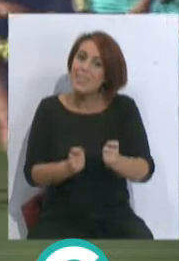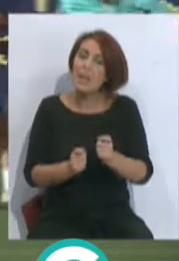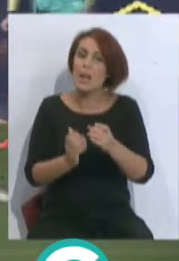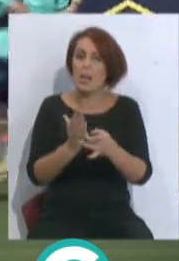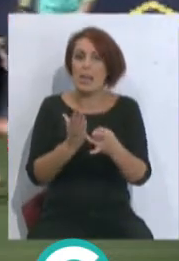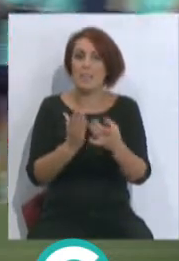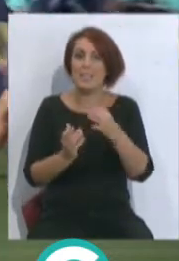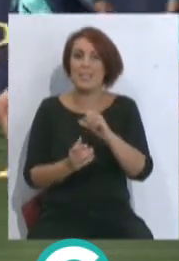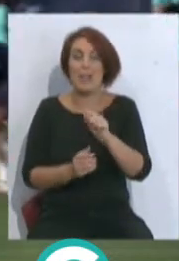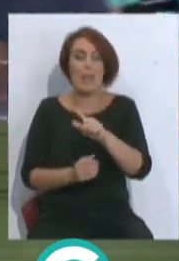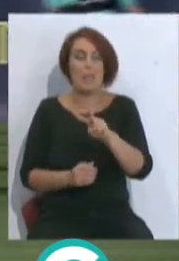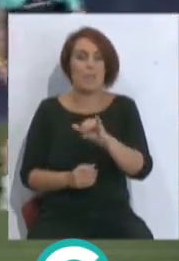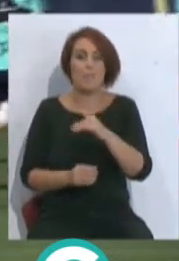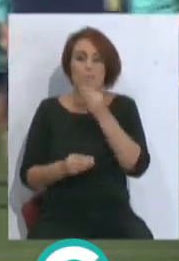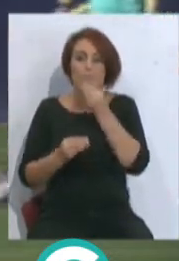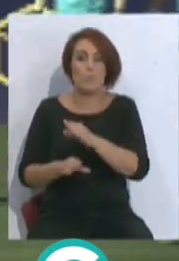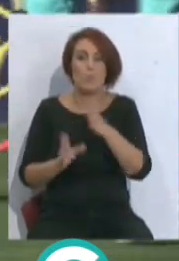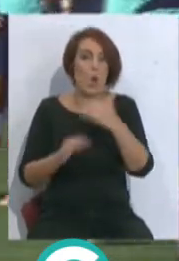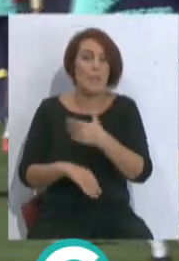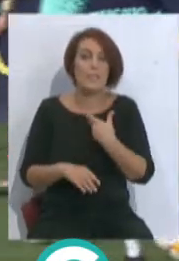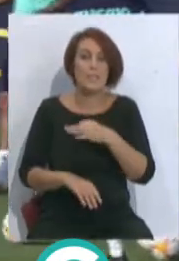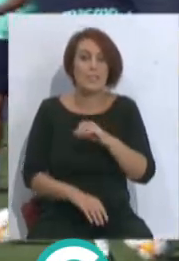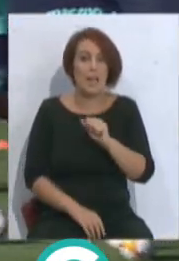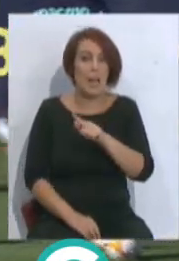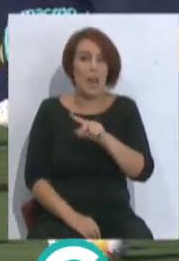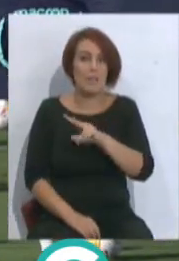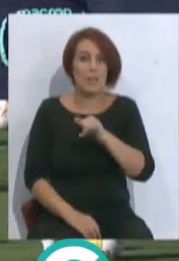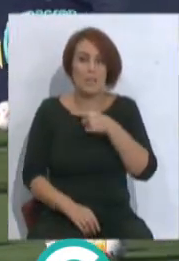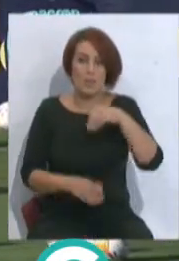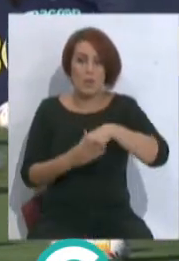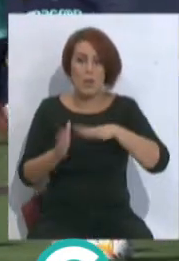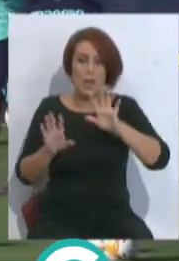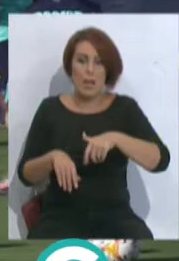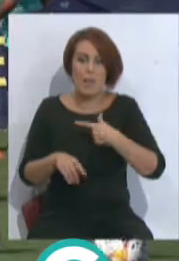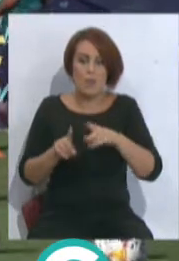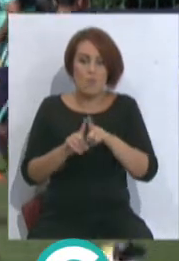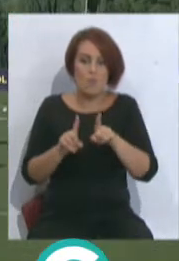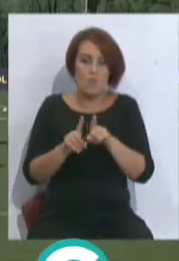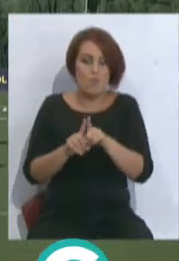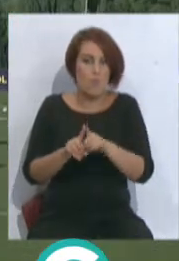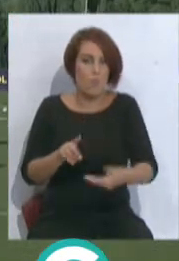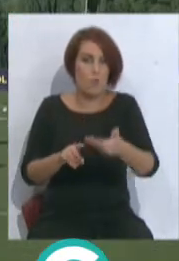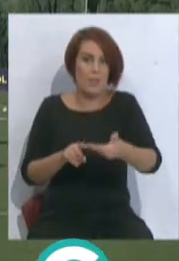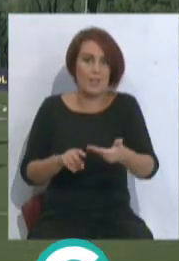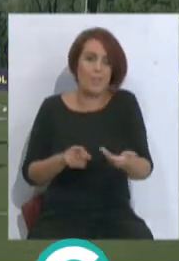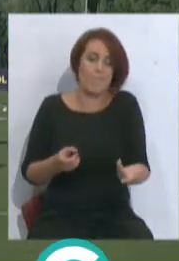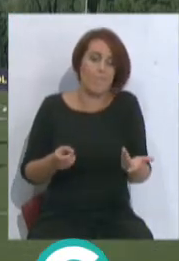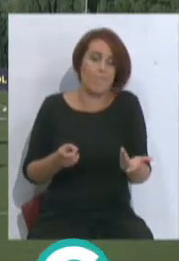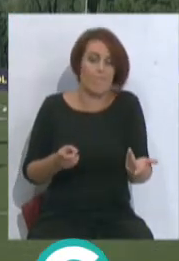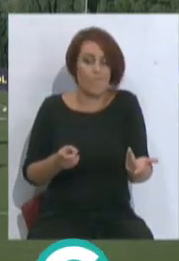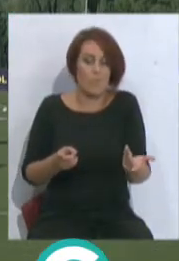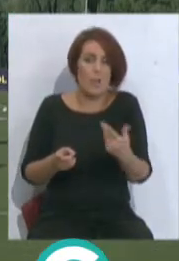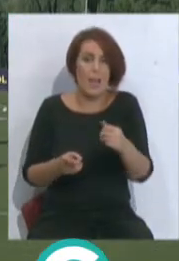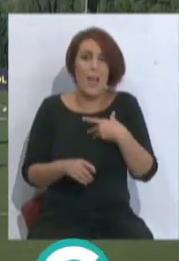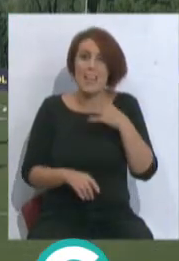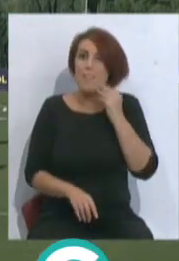un sustituto de Salvi. Que Salvi sea indiscutible en primera división en el Cádiz, deja mucho que desear en cuanto a la parcela deportiva. Ha venido un Álvaro